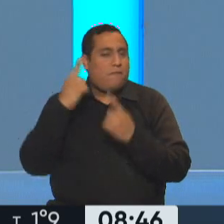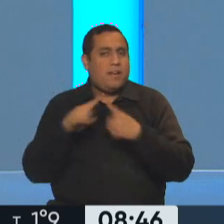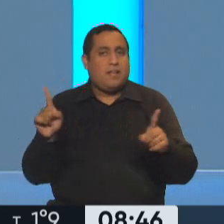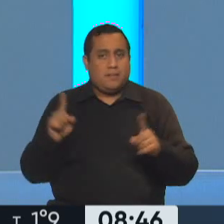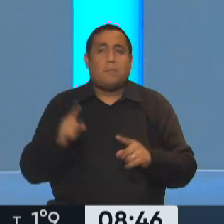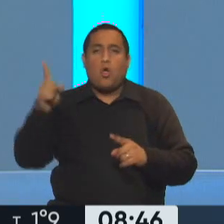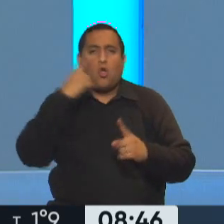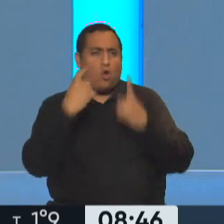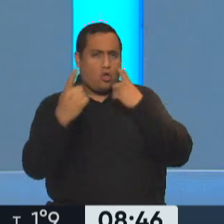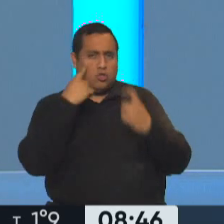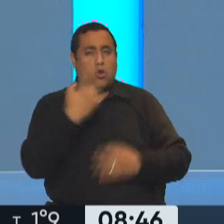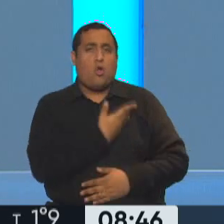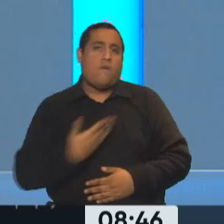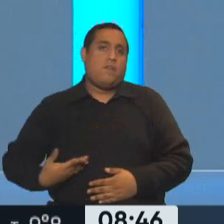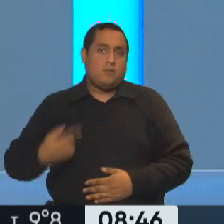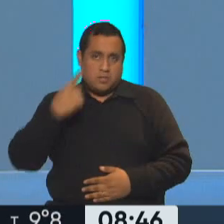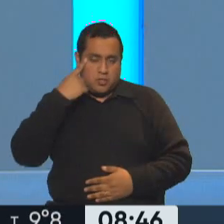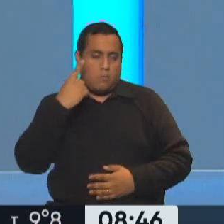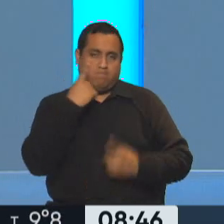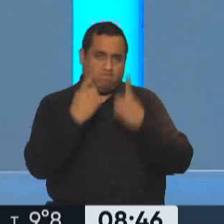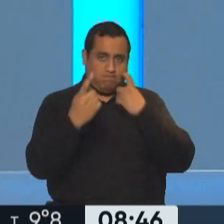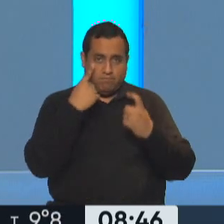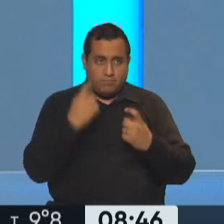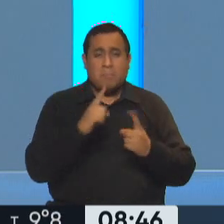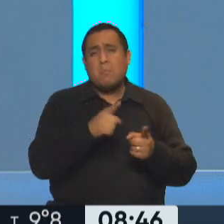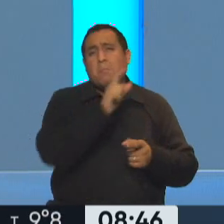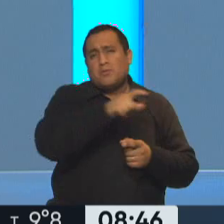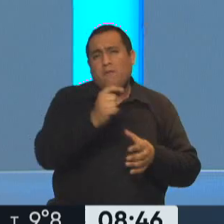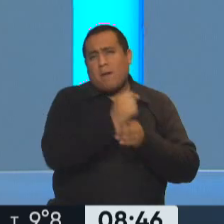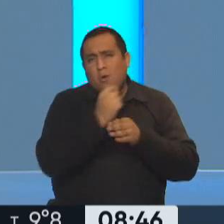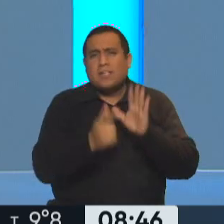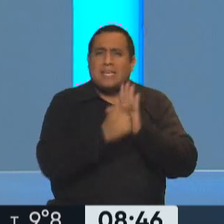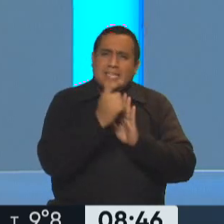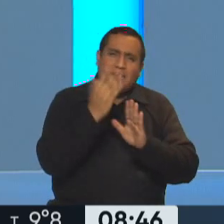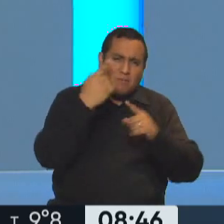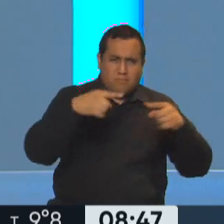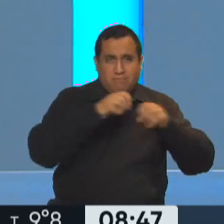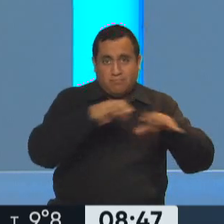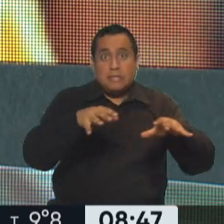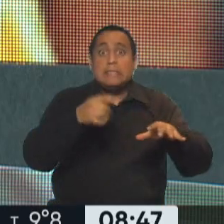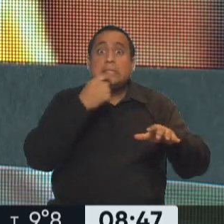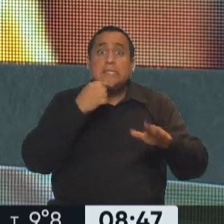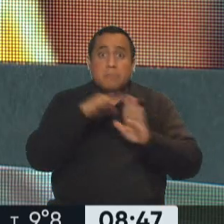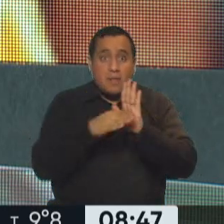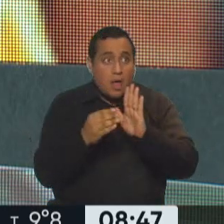todo está controlado por el gobierno chino y los influencers, si no cumplen, tienen penas importantes. Muchas gracias, Irina.